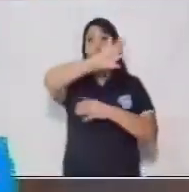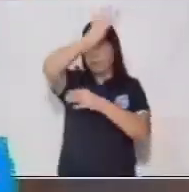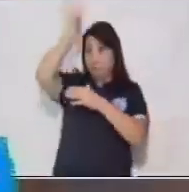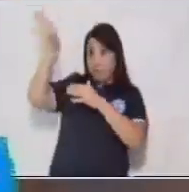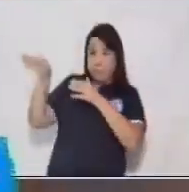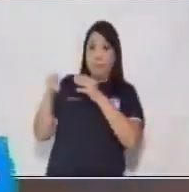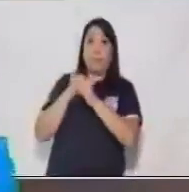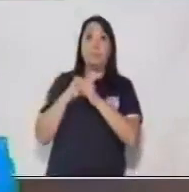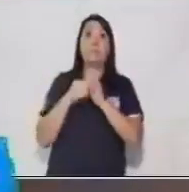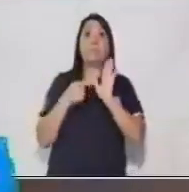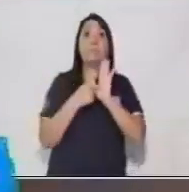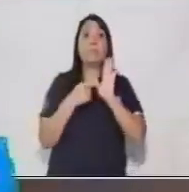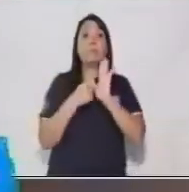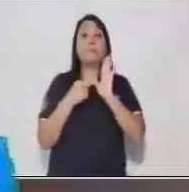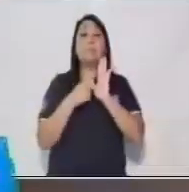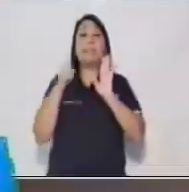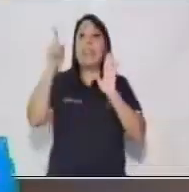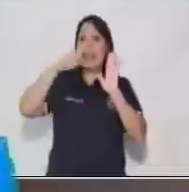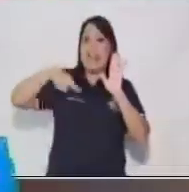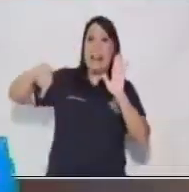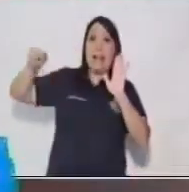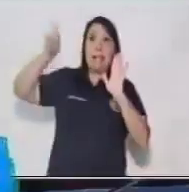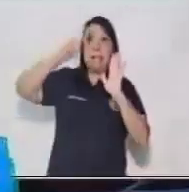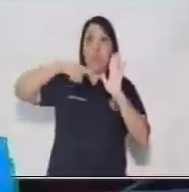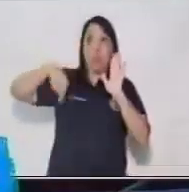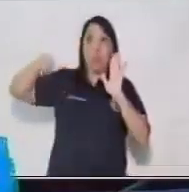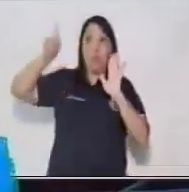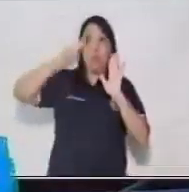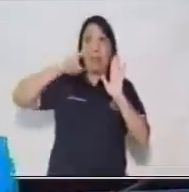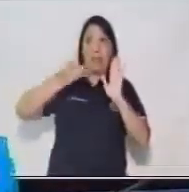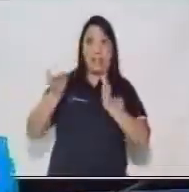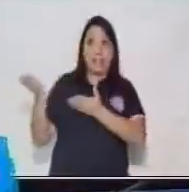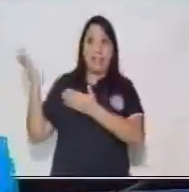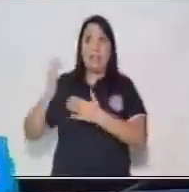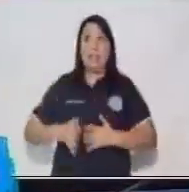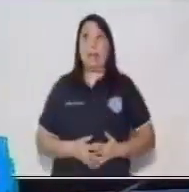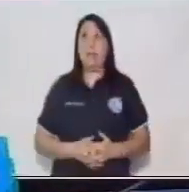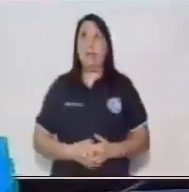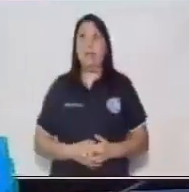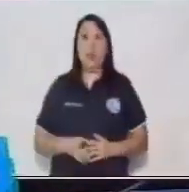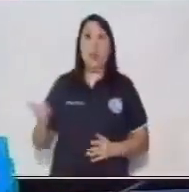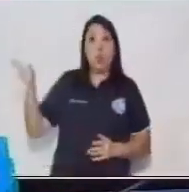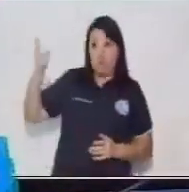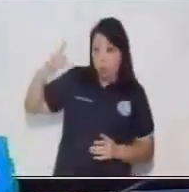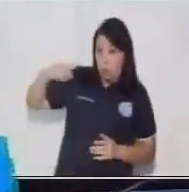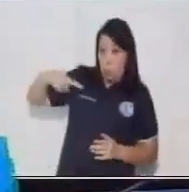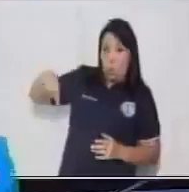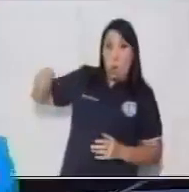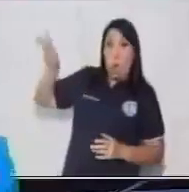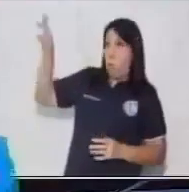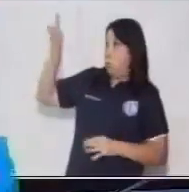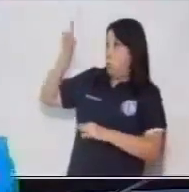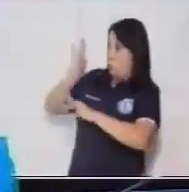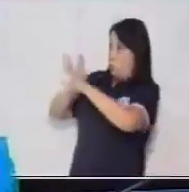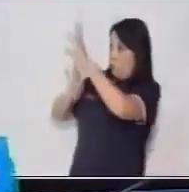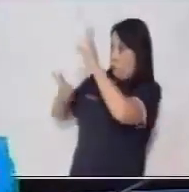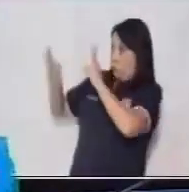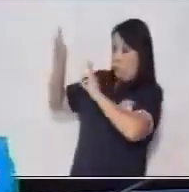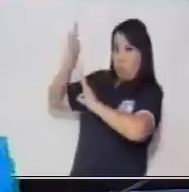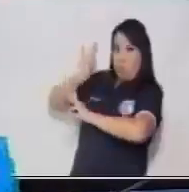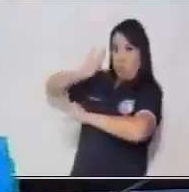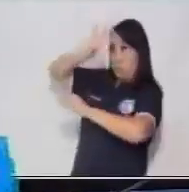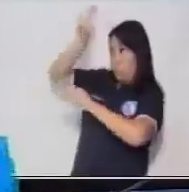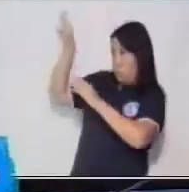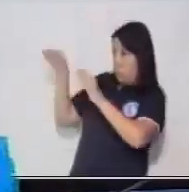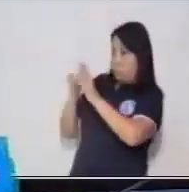de la circunferencia del diagrama. Todo esto que está aquí, todo contorno, ahí